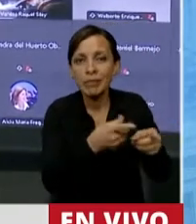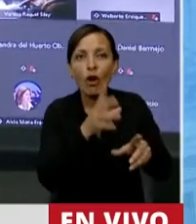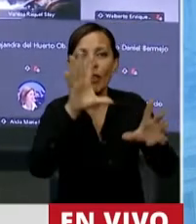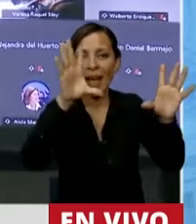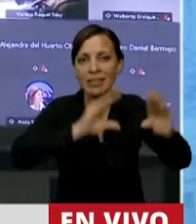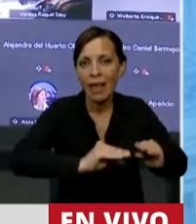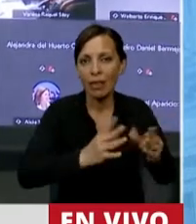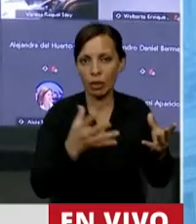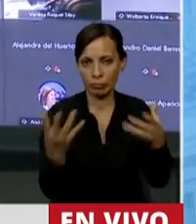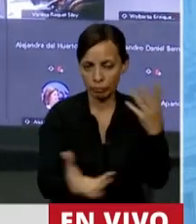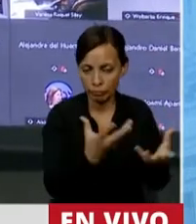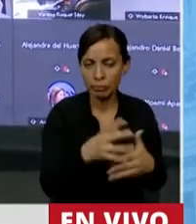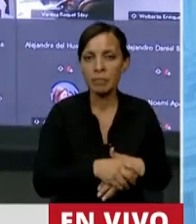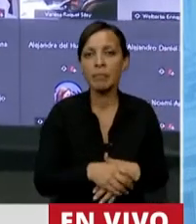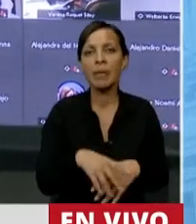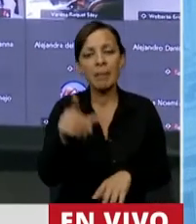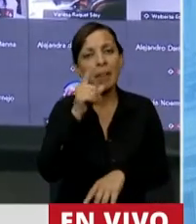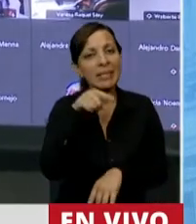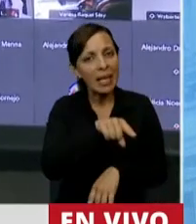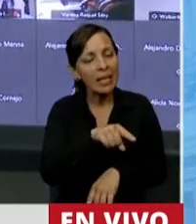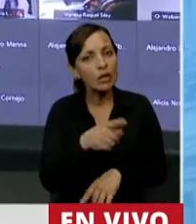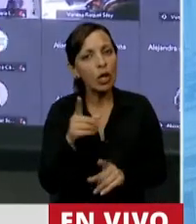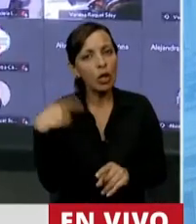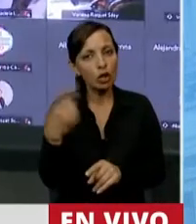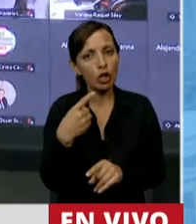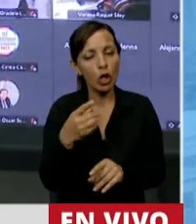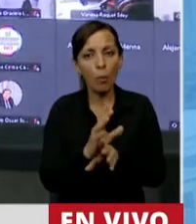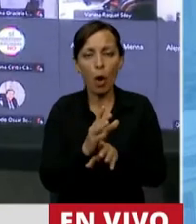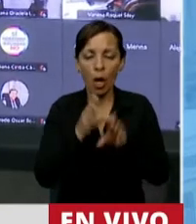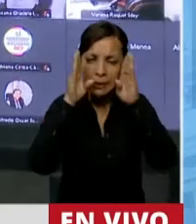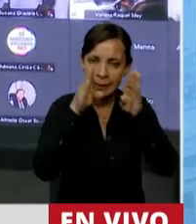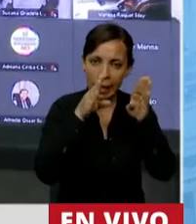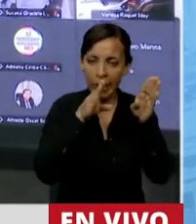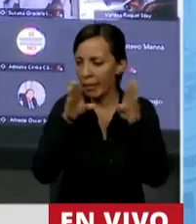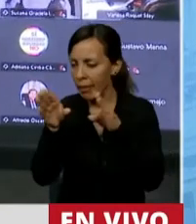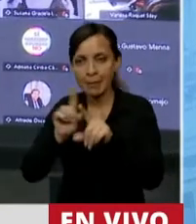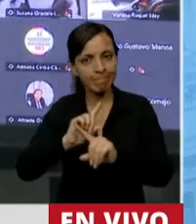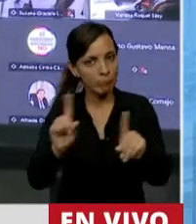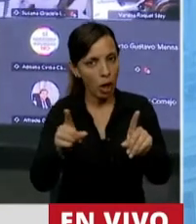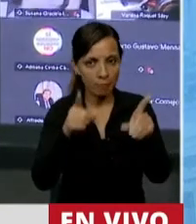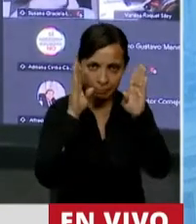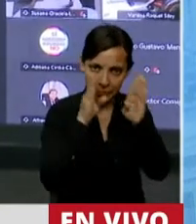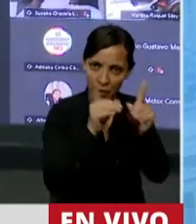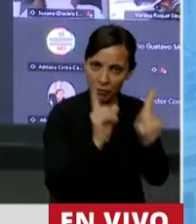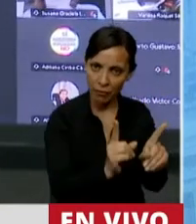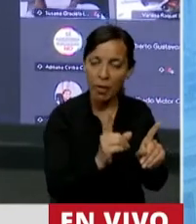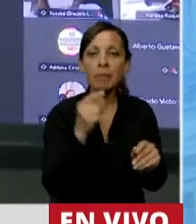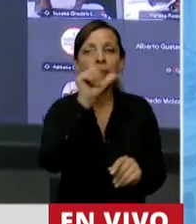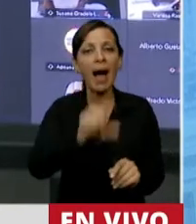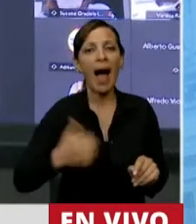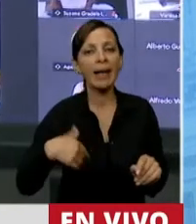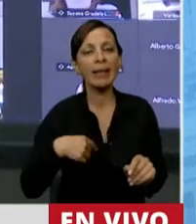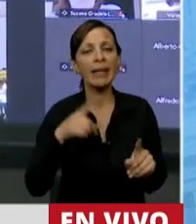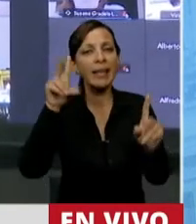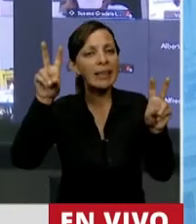Me parece que en esto nosotros no tenemos que perder el foco. El problema en Argentina en materia de